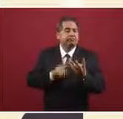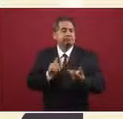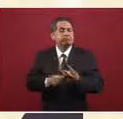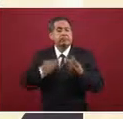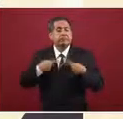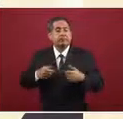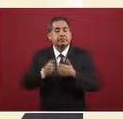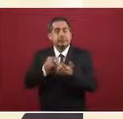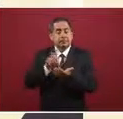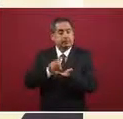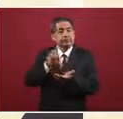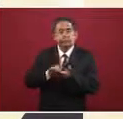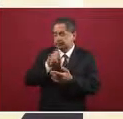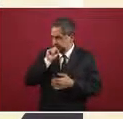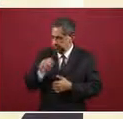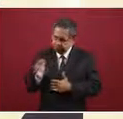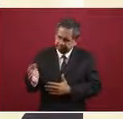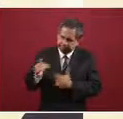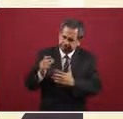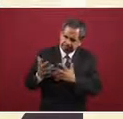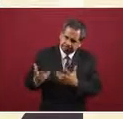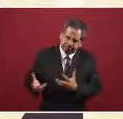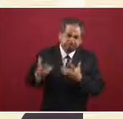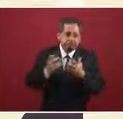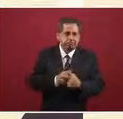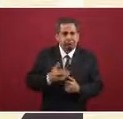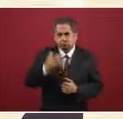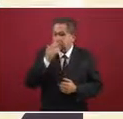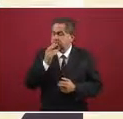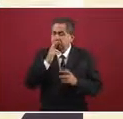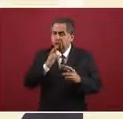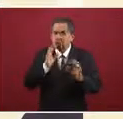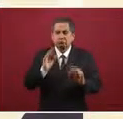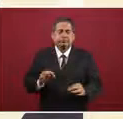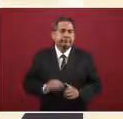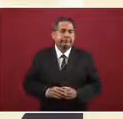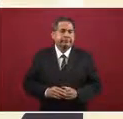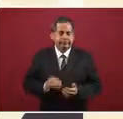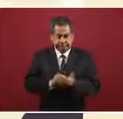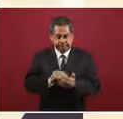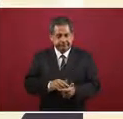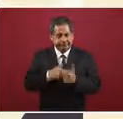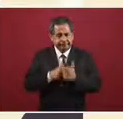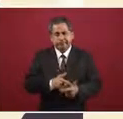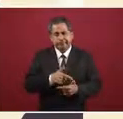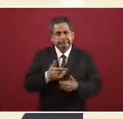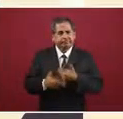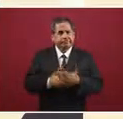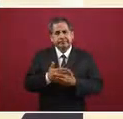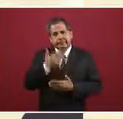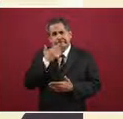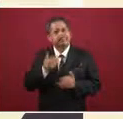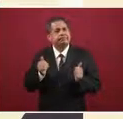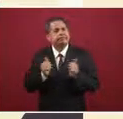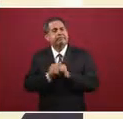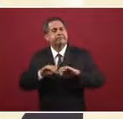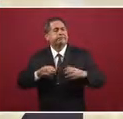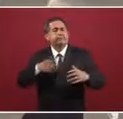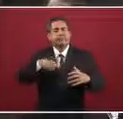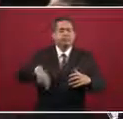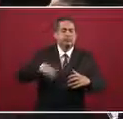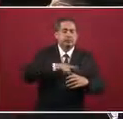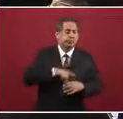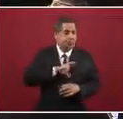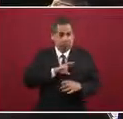y estas alianzas estratégicas han dado muy buenos frutos. Seguimos trabajando muy de cerca y muy de la mano con el